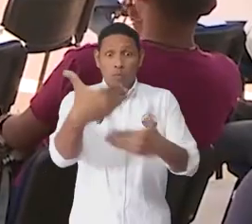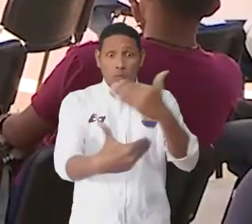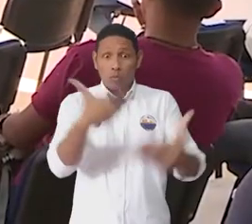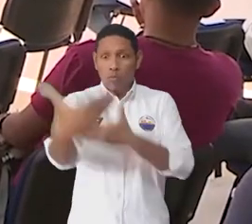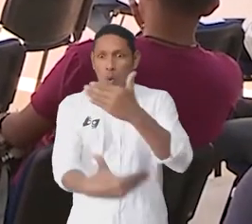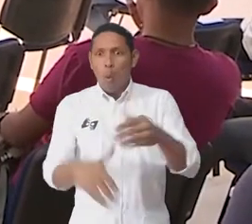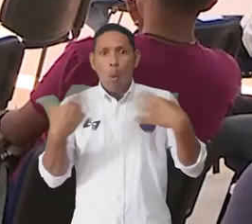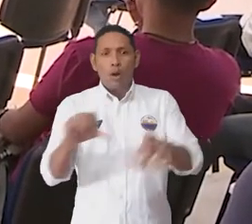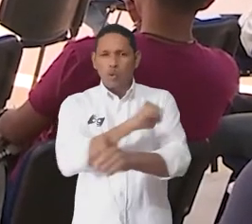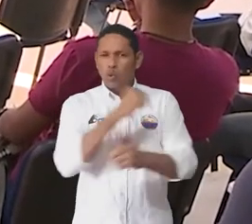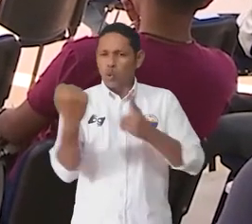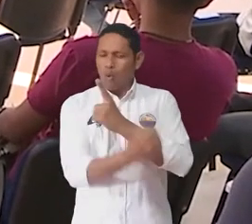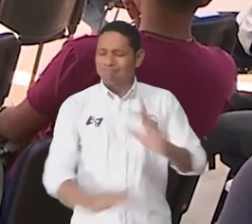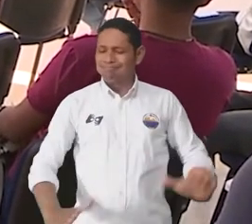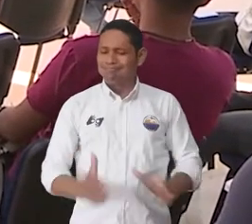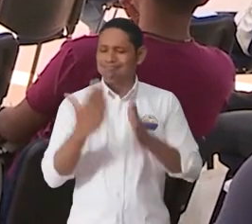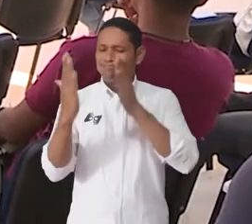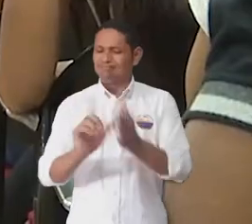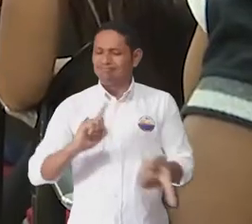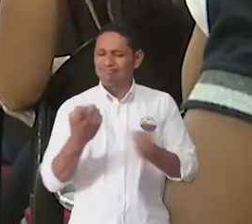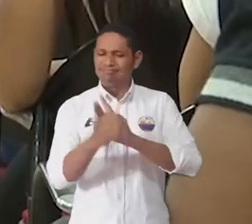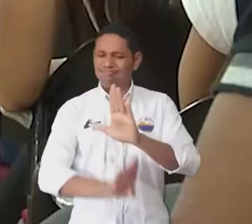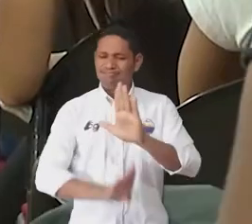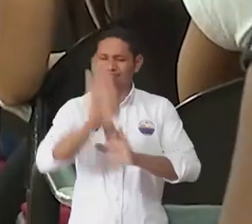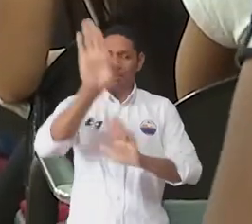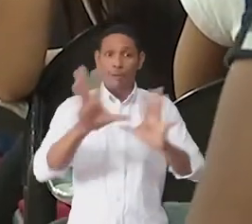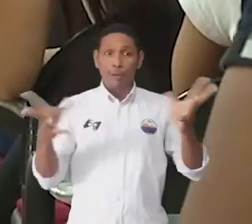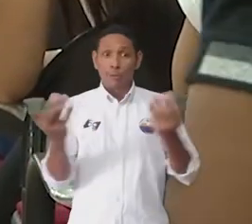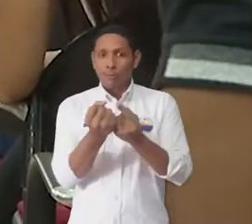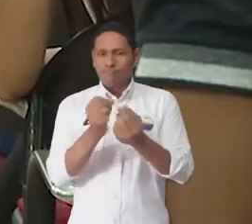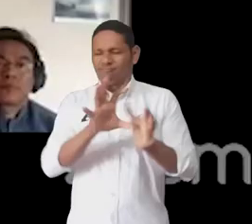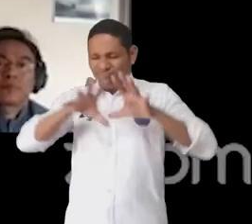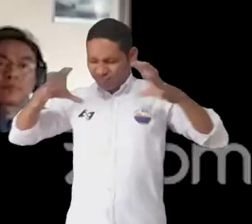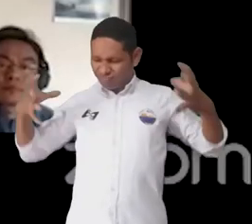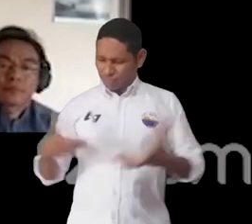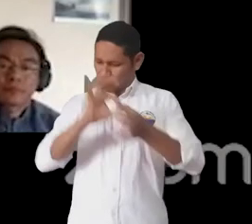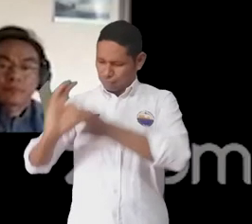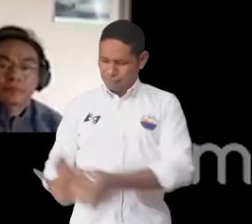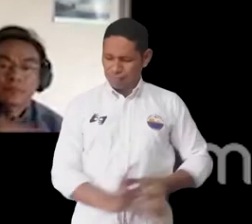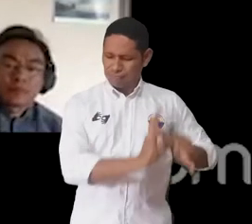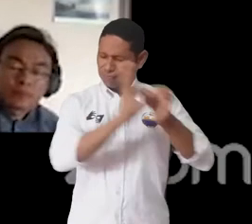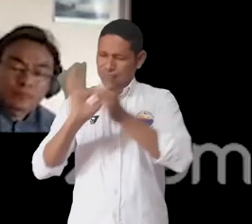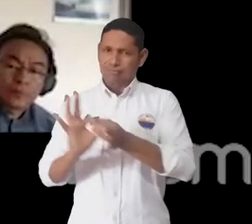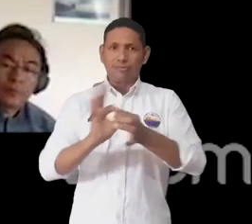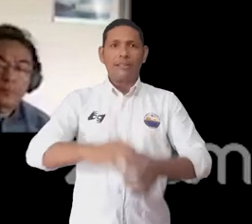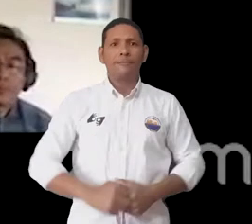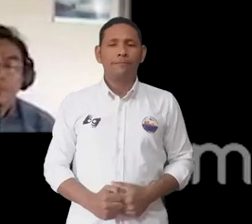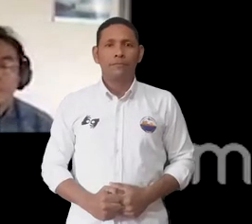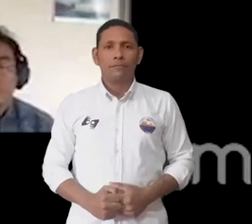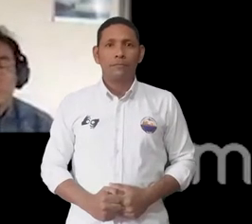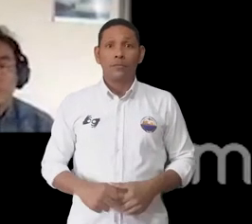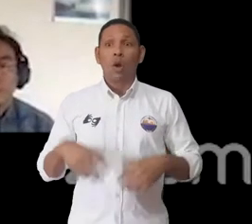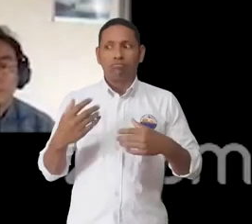pertinentes en el marco de la interculturalidad y la interdependencia planetaria. El doctorado, más que